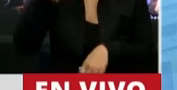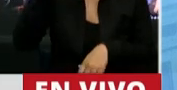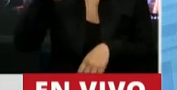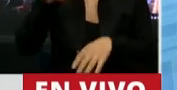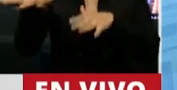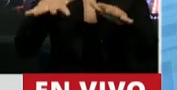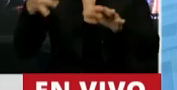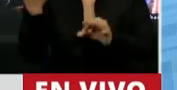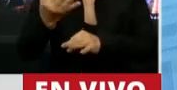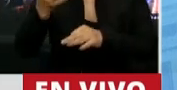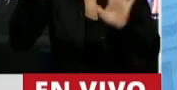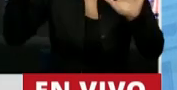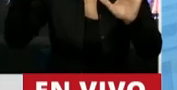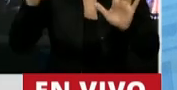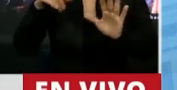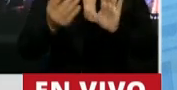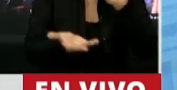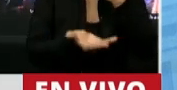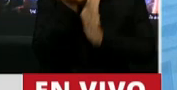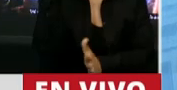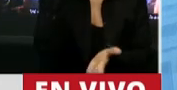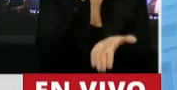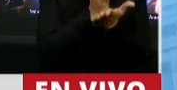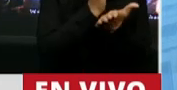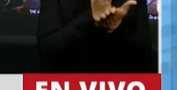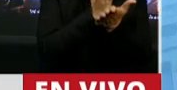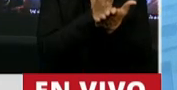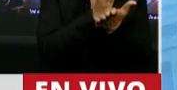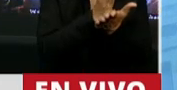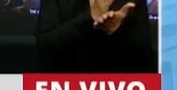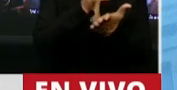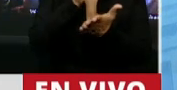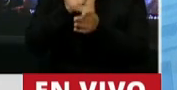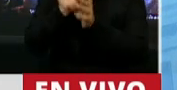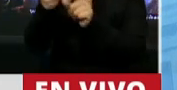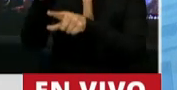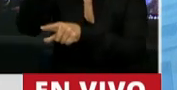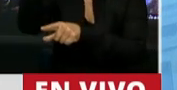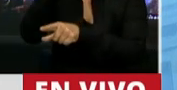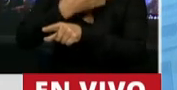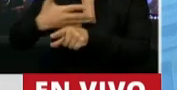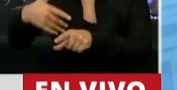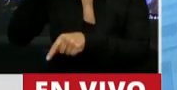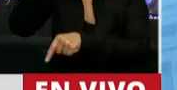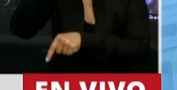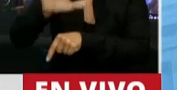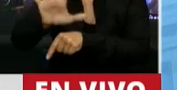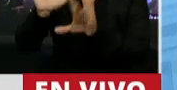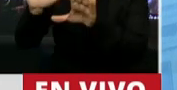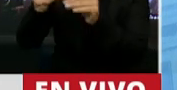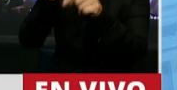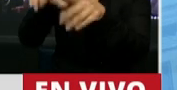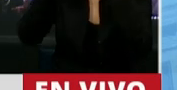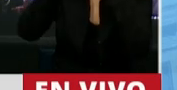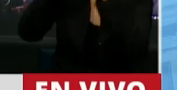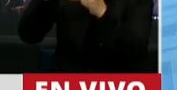que se retirara el derecho y que quedara solo el estado. Y cuando queda